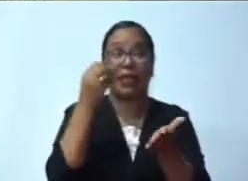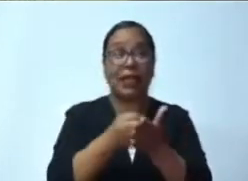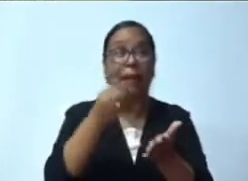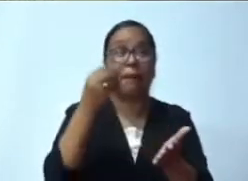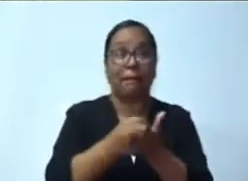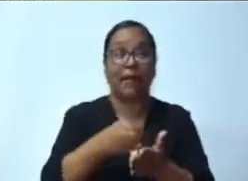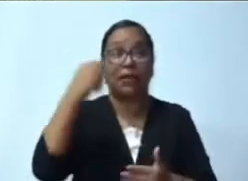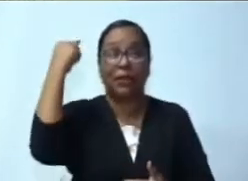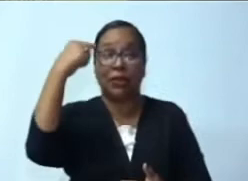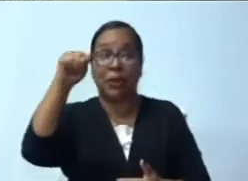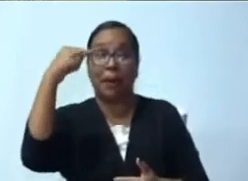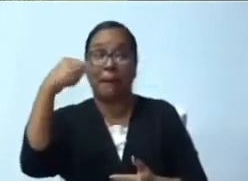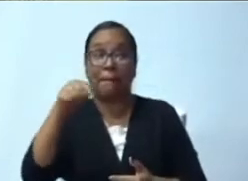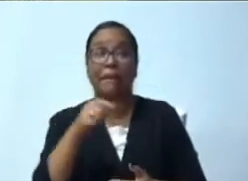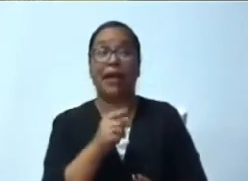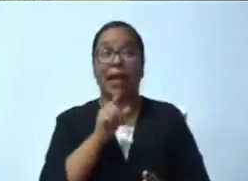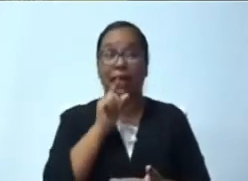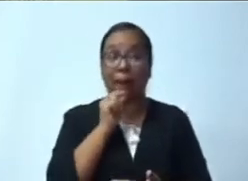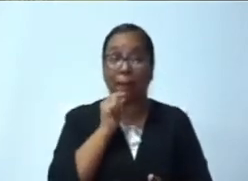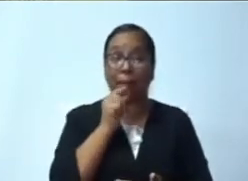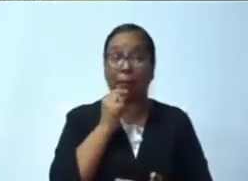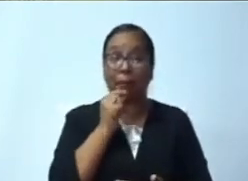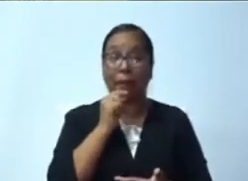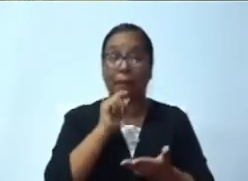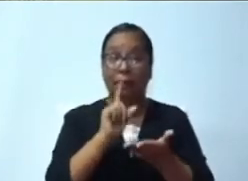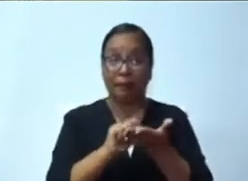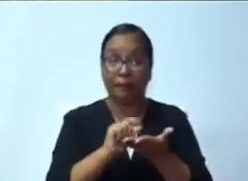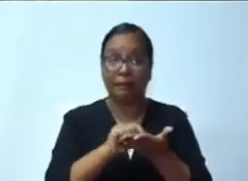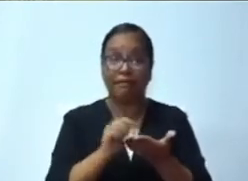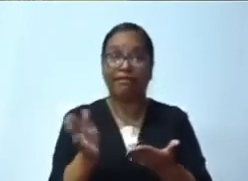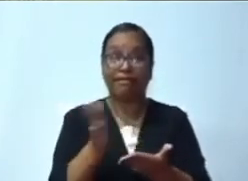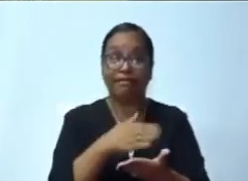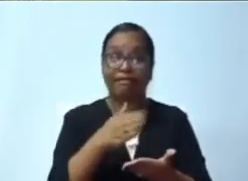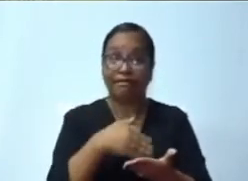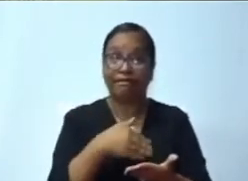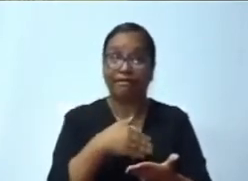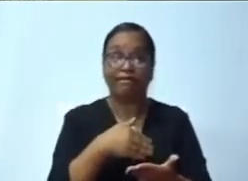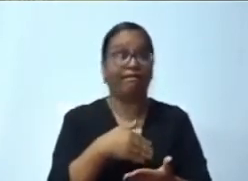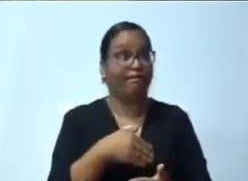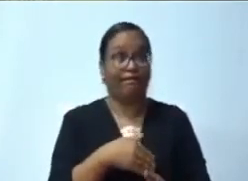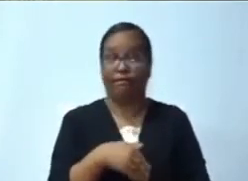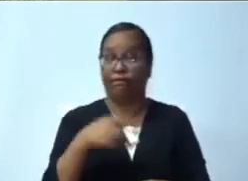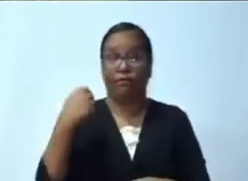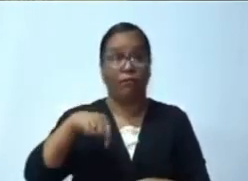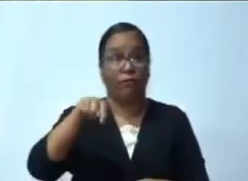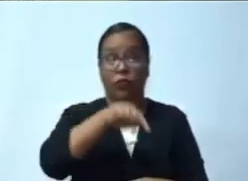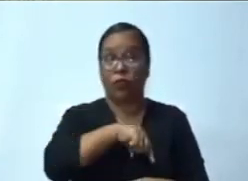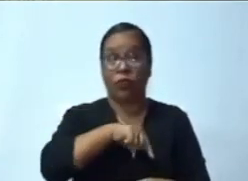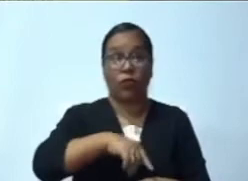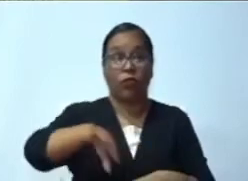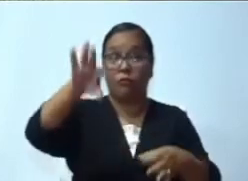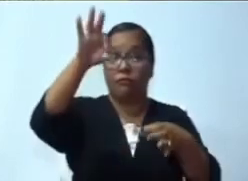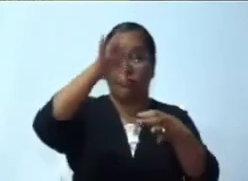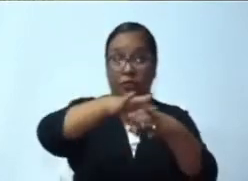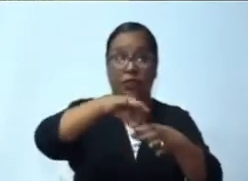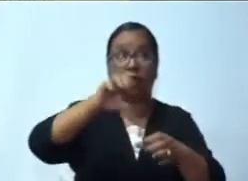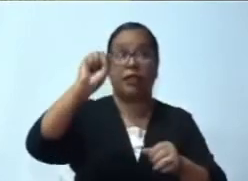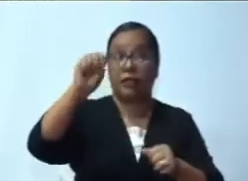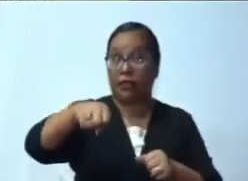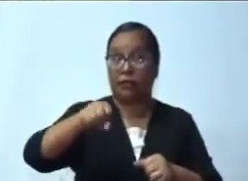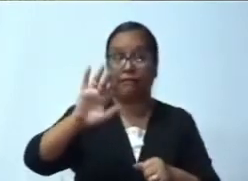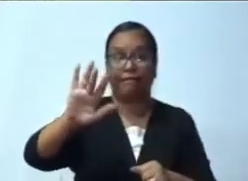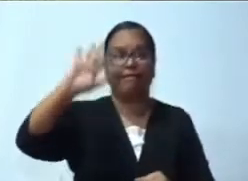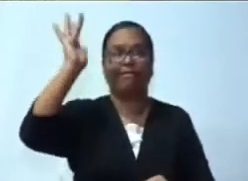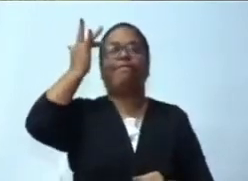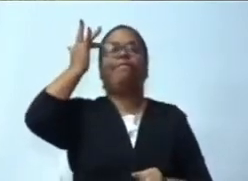y bocinas. ¡Resuelvan! No vamos a votar más por este festival de préstamos que ya tiene jarto al